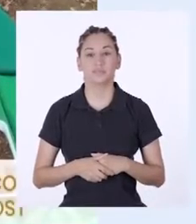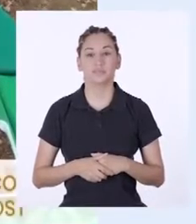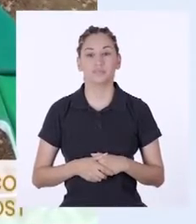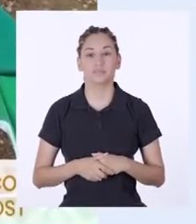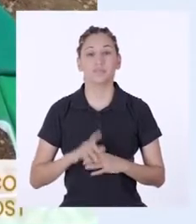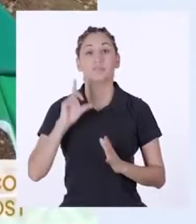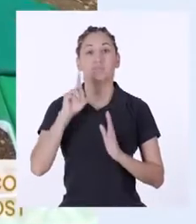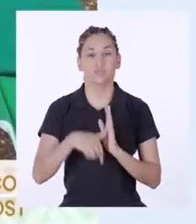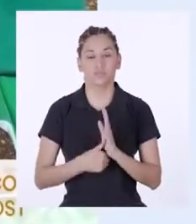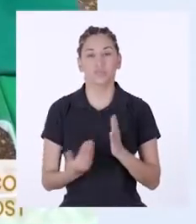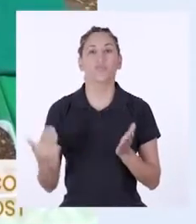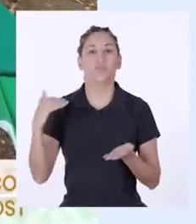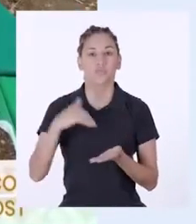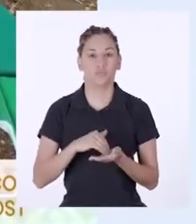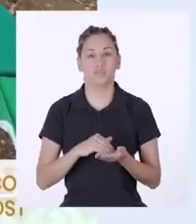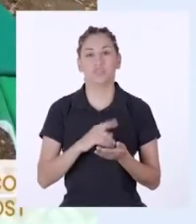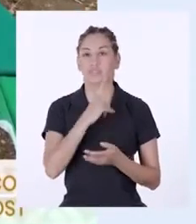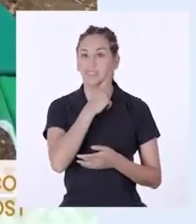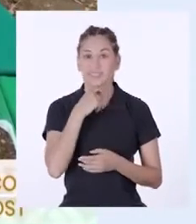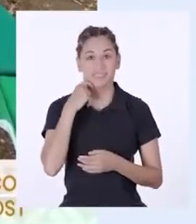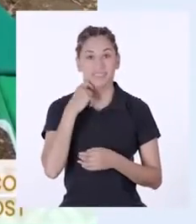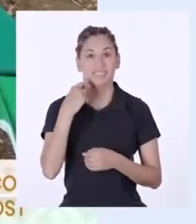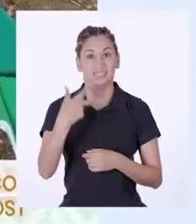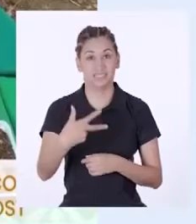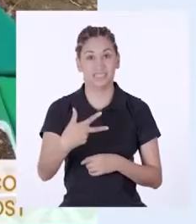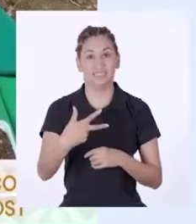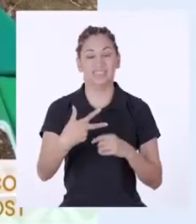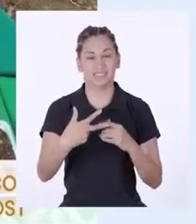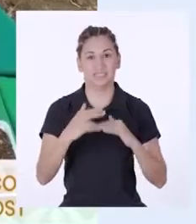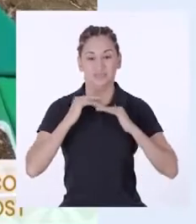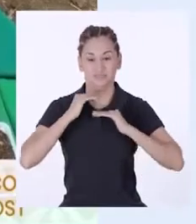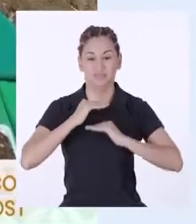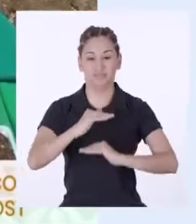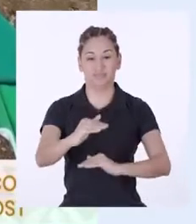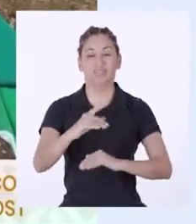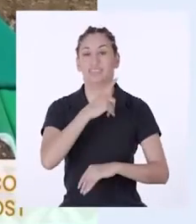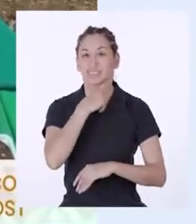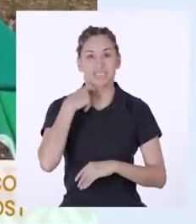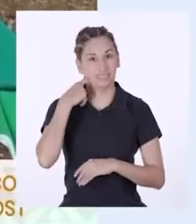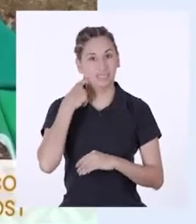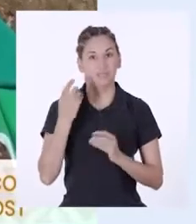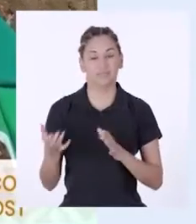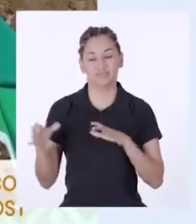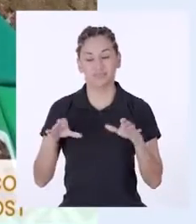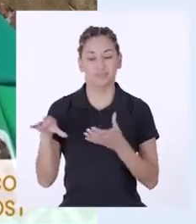Luego procedemos a ponerle una tercera capa de nuestros residuos orgánicos secos.